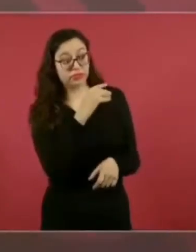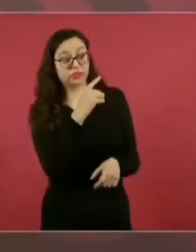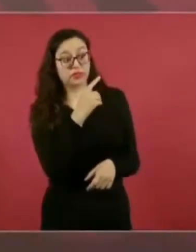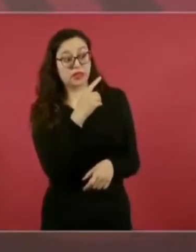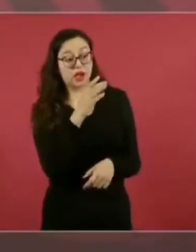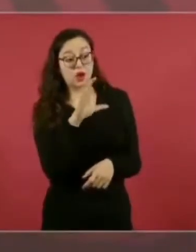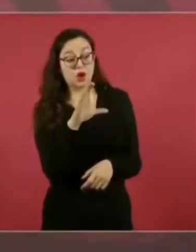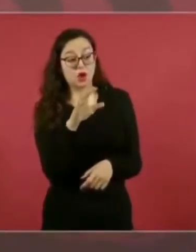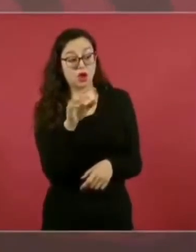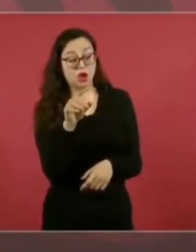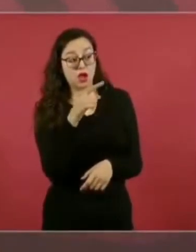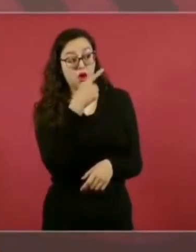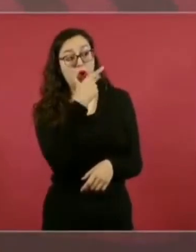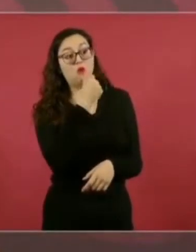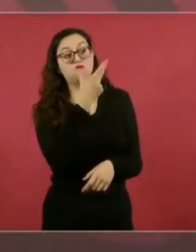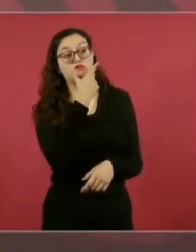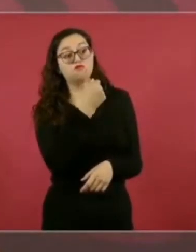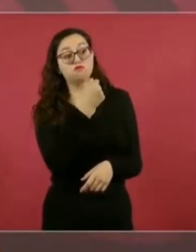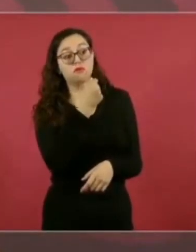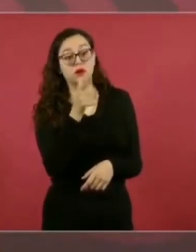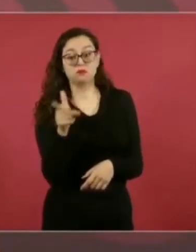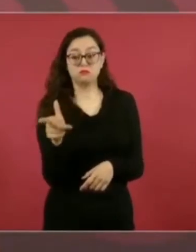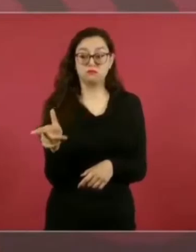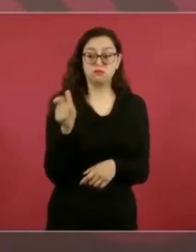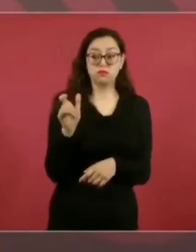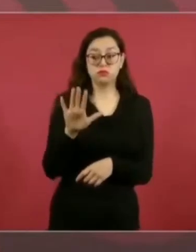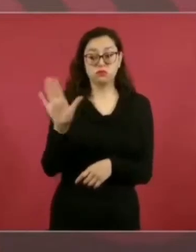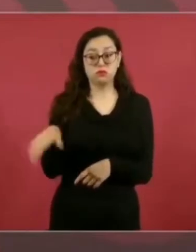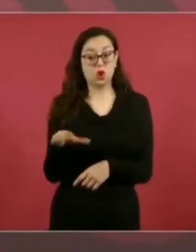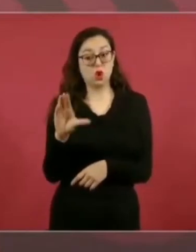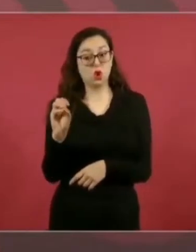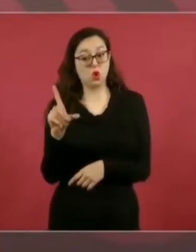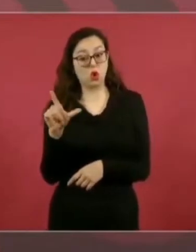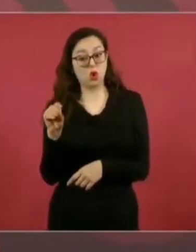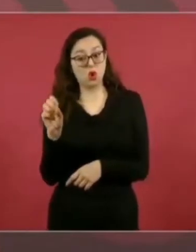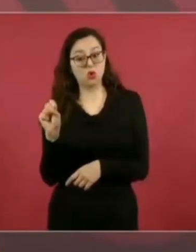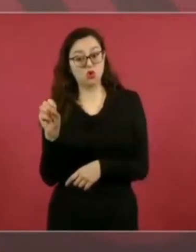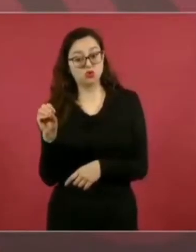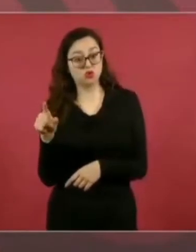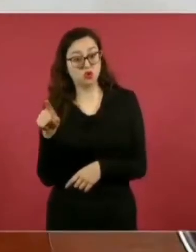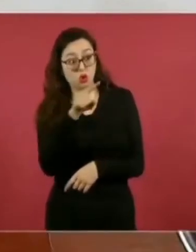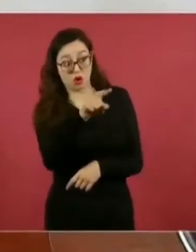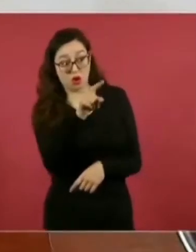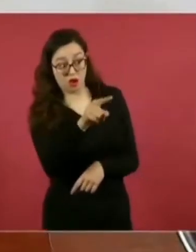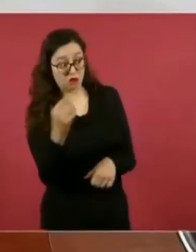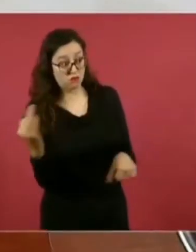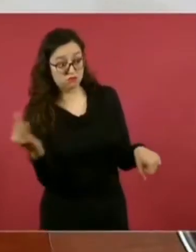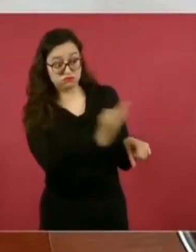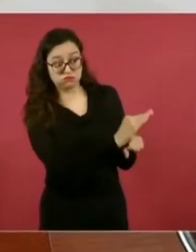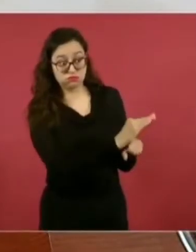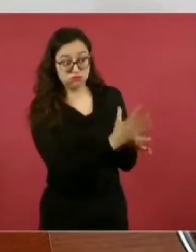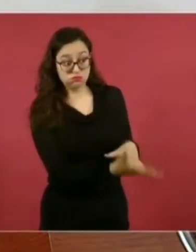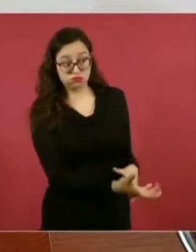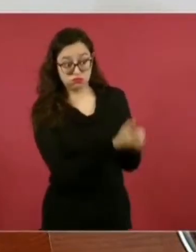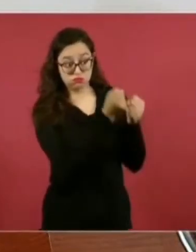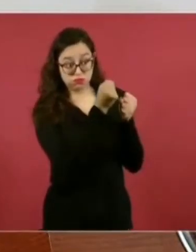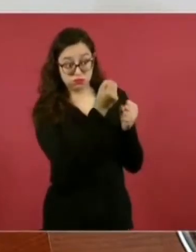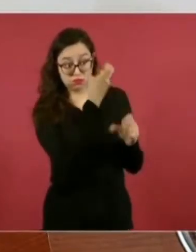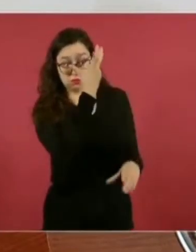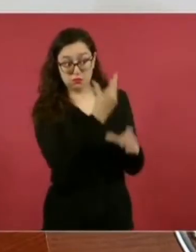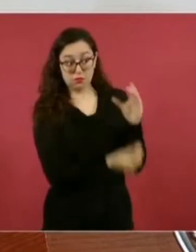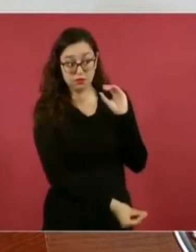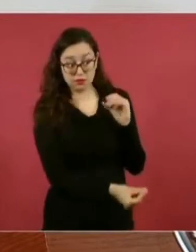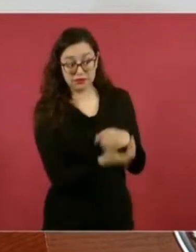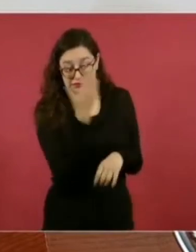segundo tirador en el asesinato de Luis Donaldo Colosio?